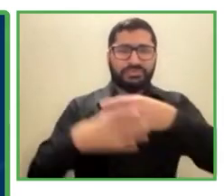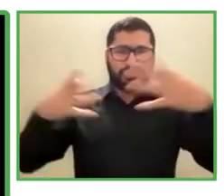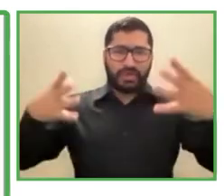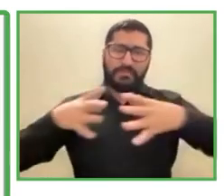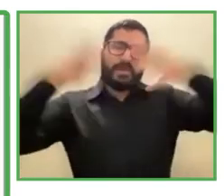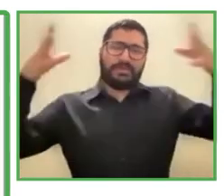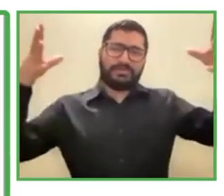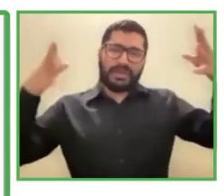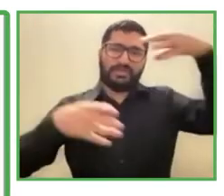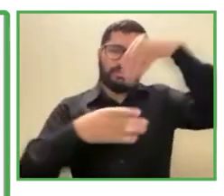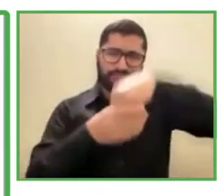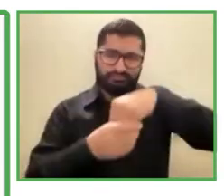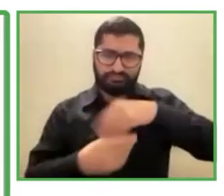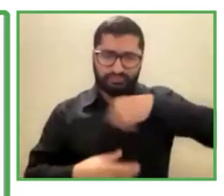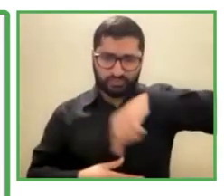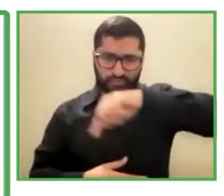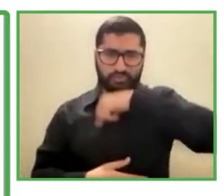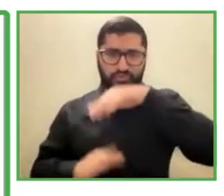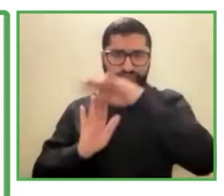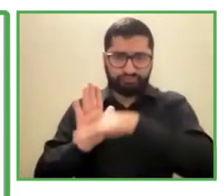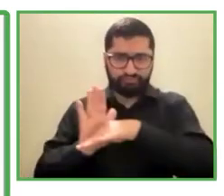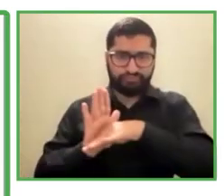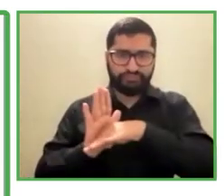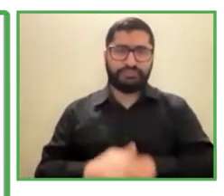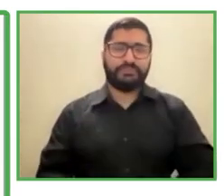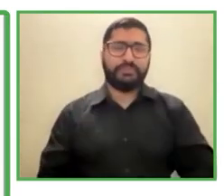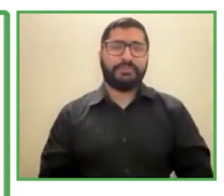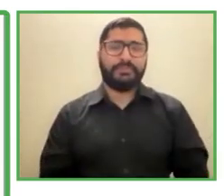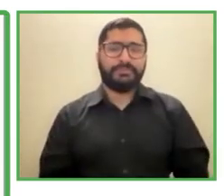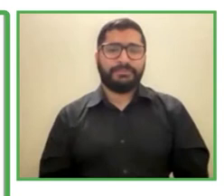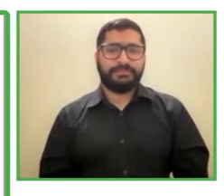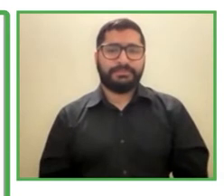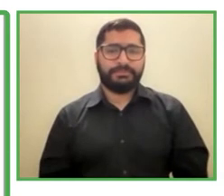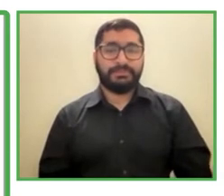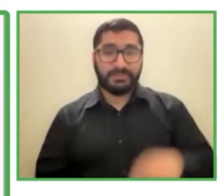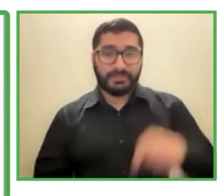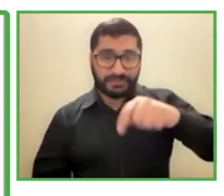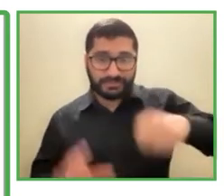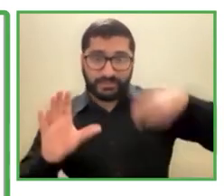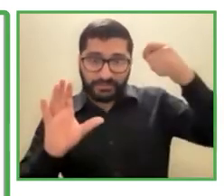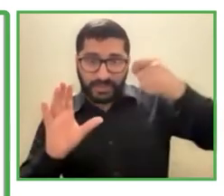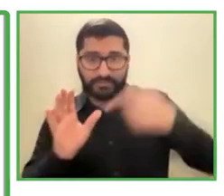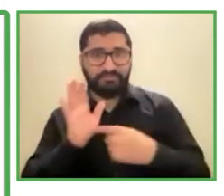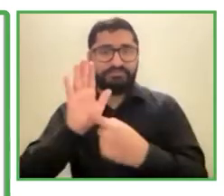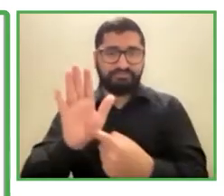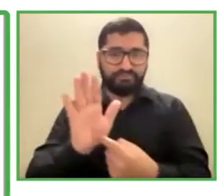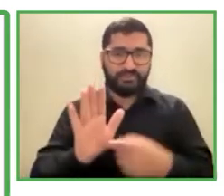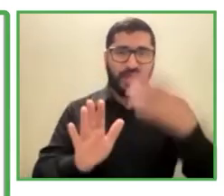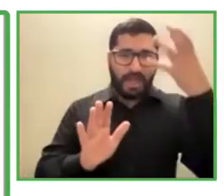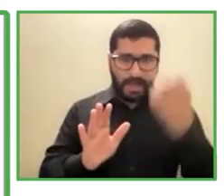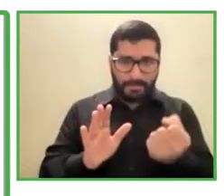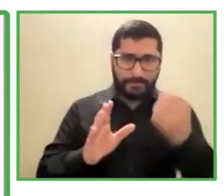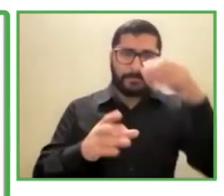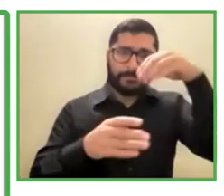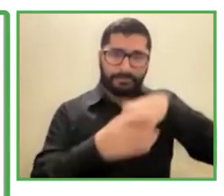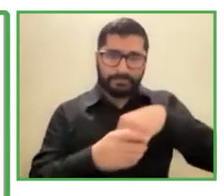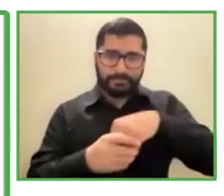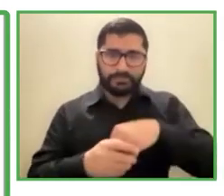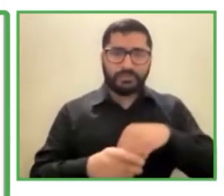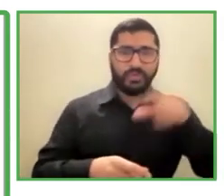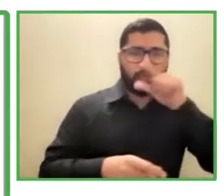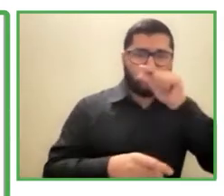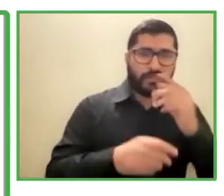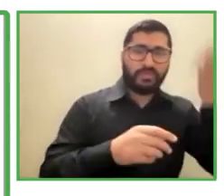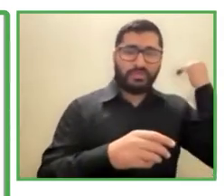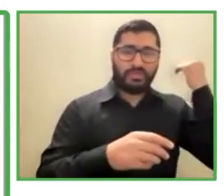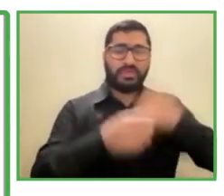El video fue producido en octubre del año 2020 y para resumir que las demás